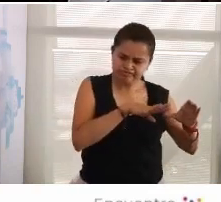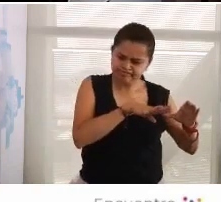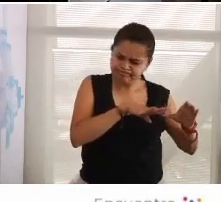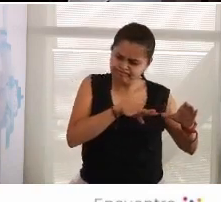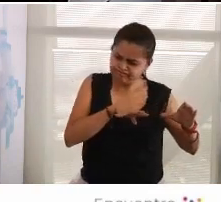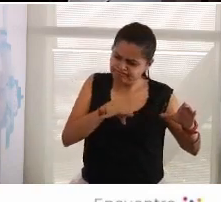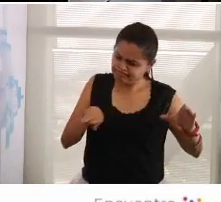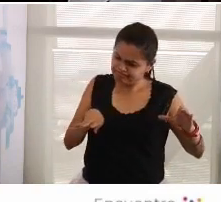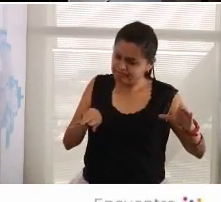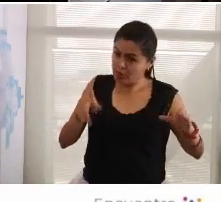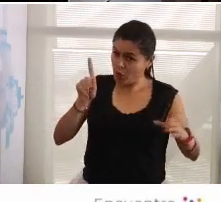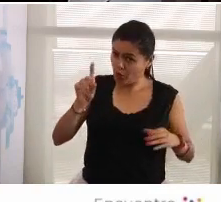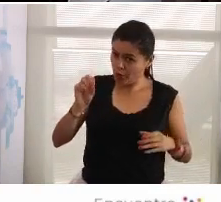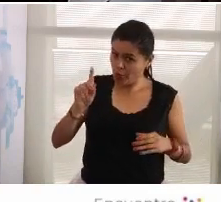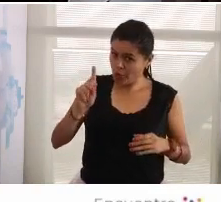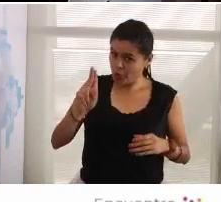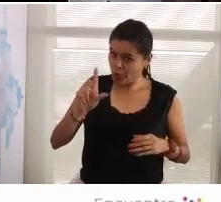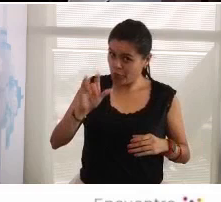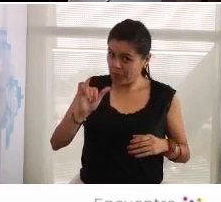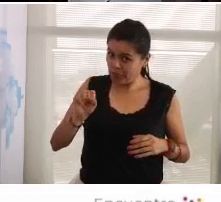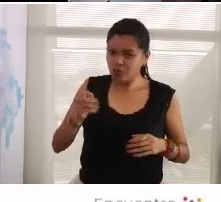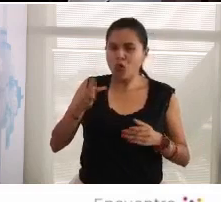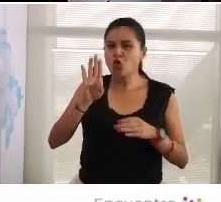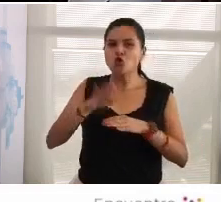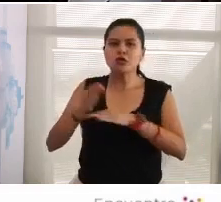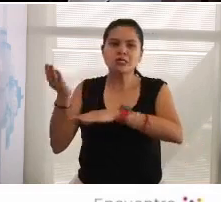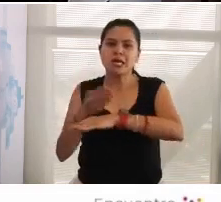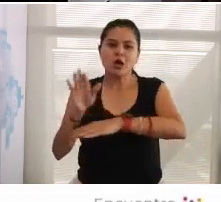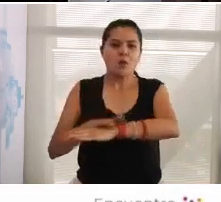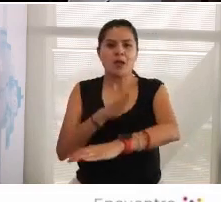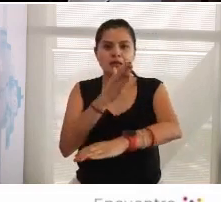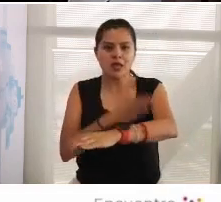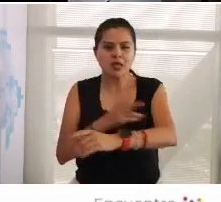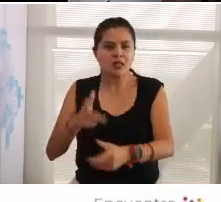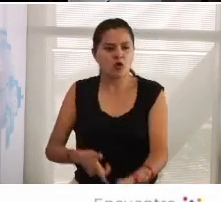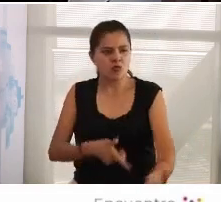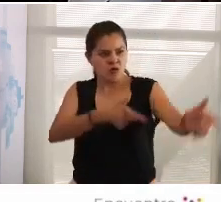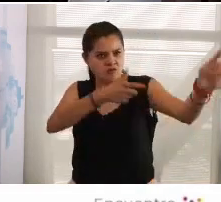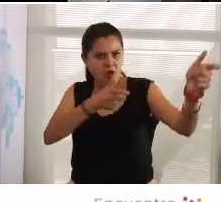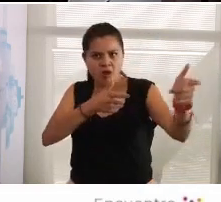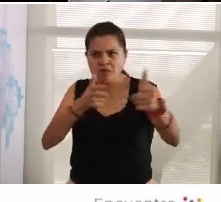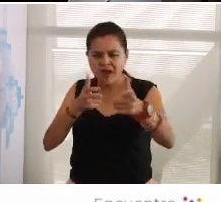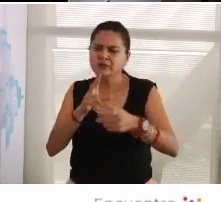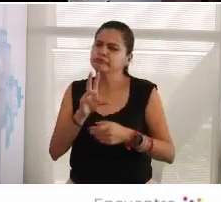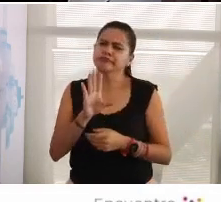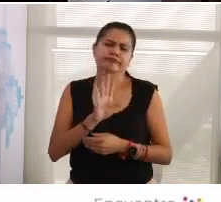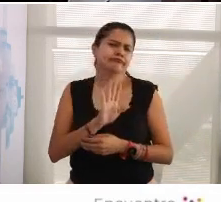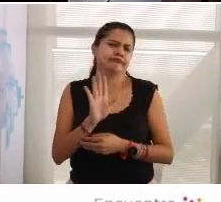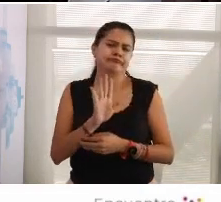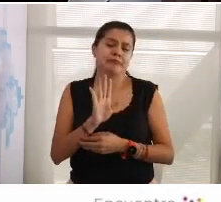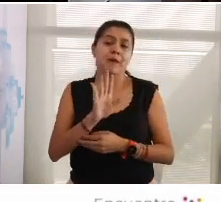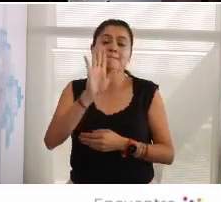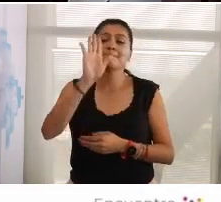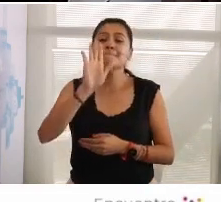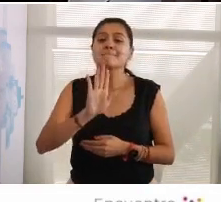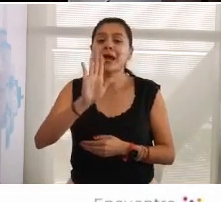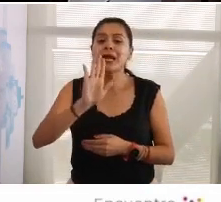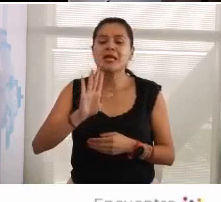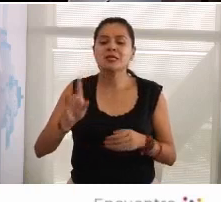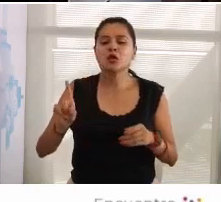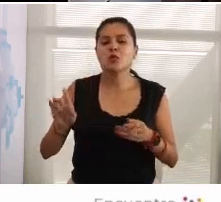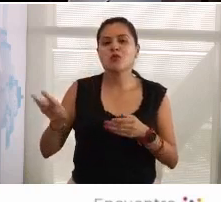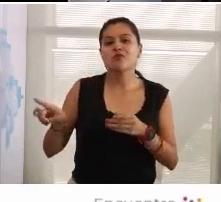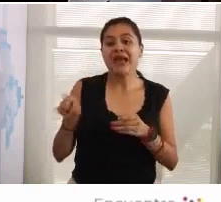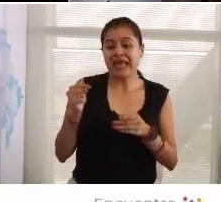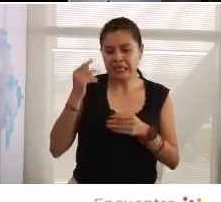porque el populismo no llega con botas ni con bayonetas, sino erosionando una por